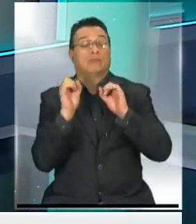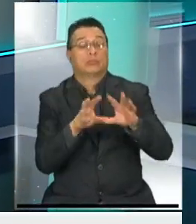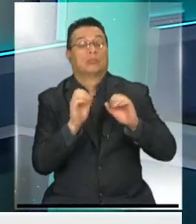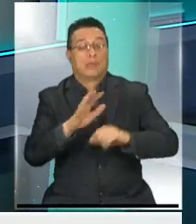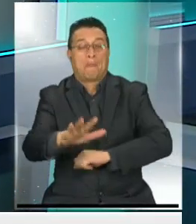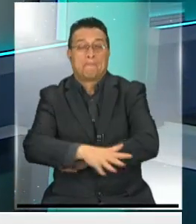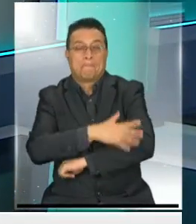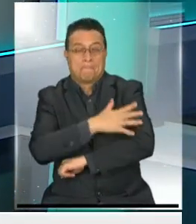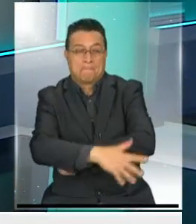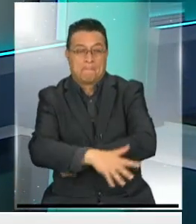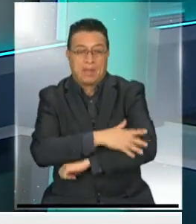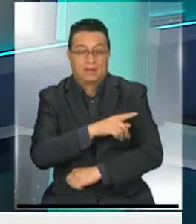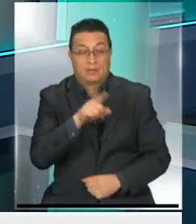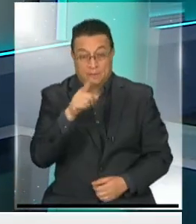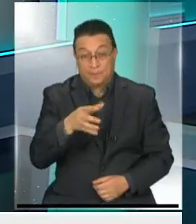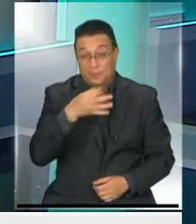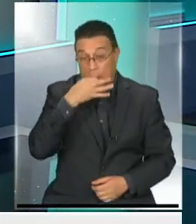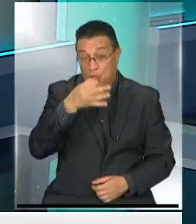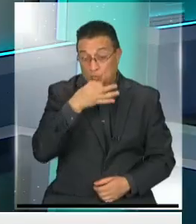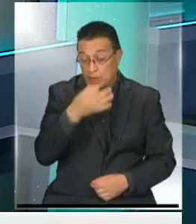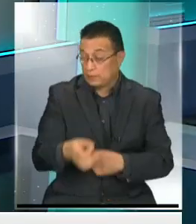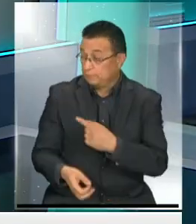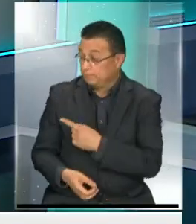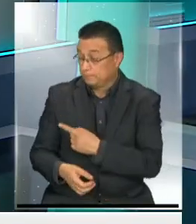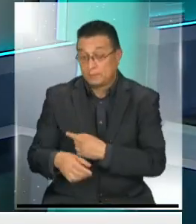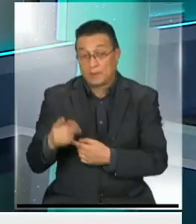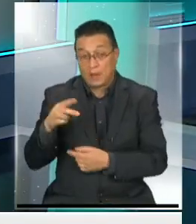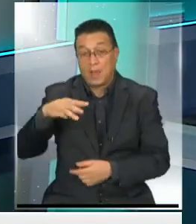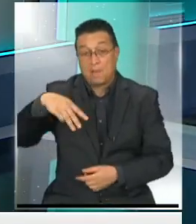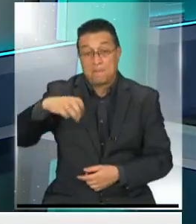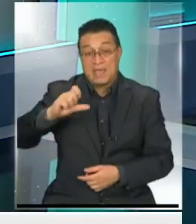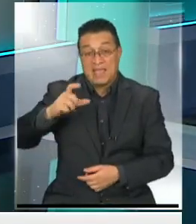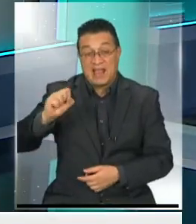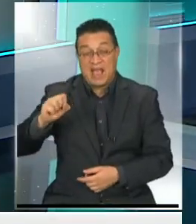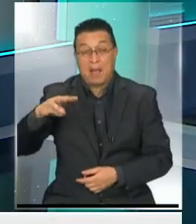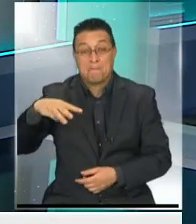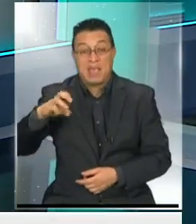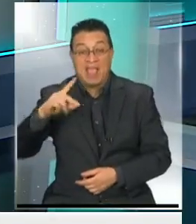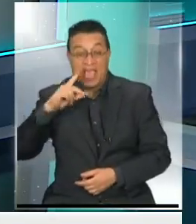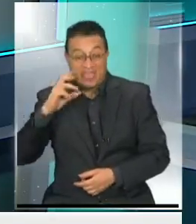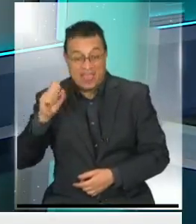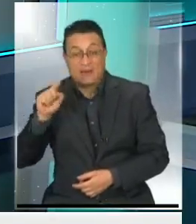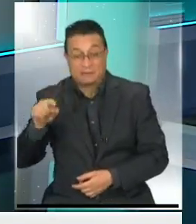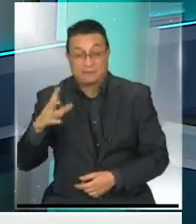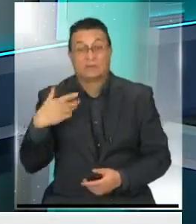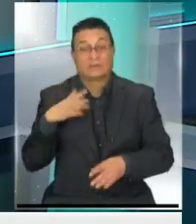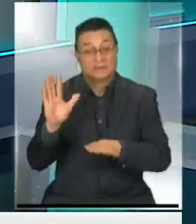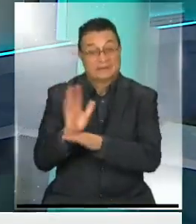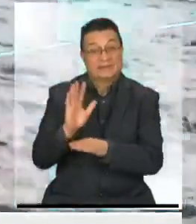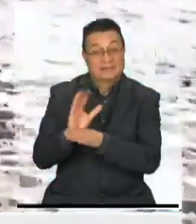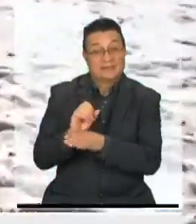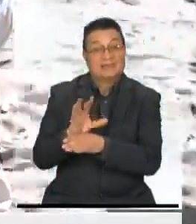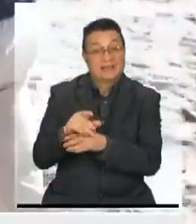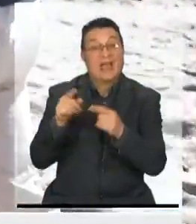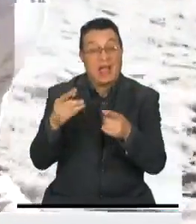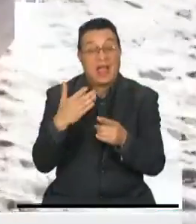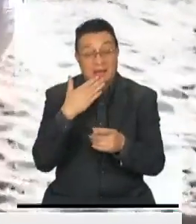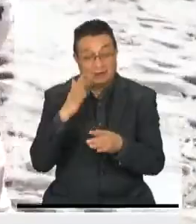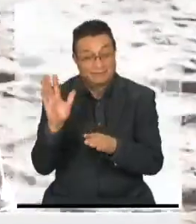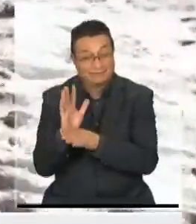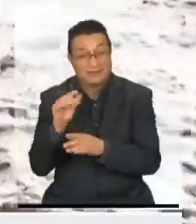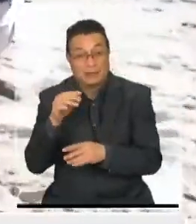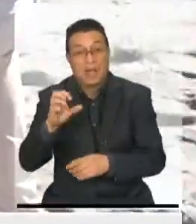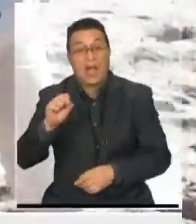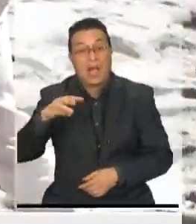mar. Es por eso que hemos querido contarles esto, porque Megamedia, a través también de nuestra área dramática, ha iniciado esta campaña que se llama